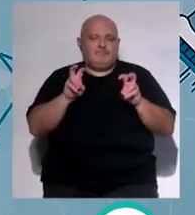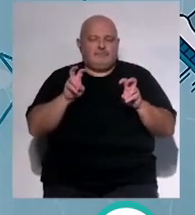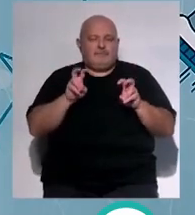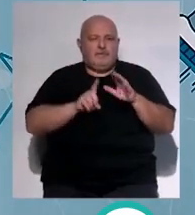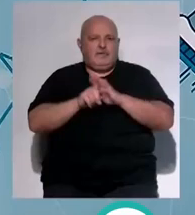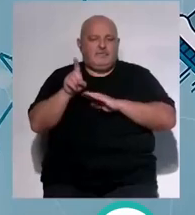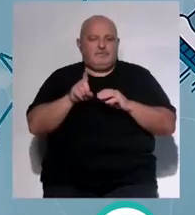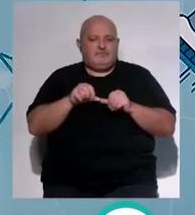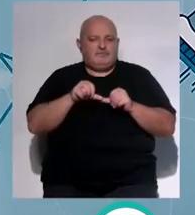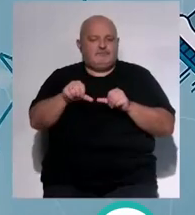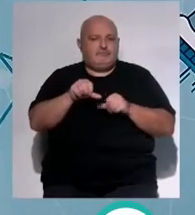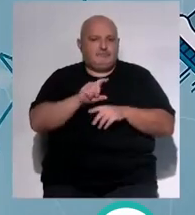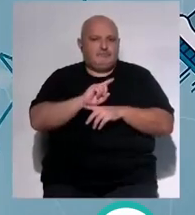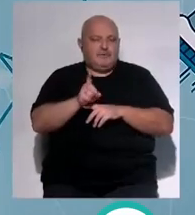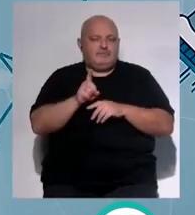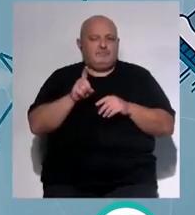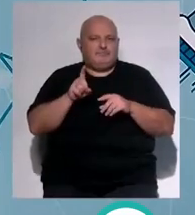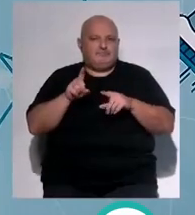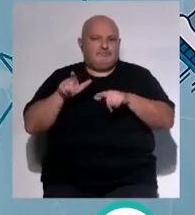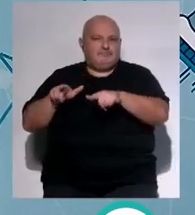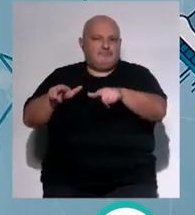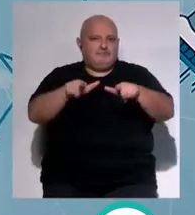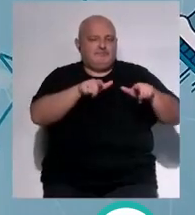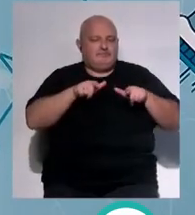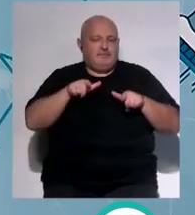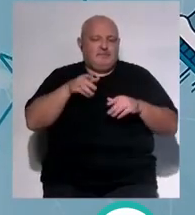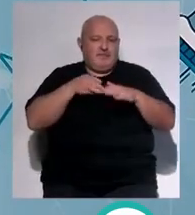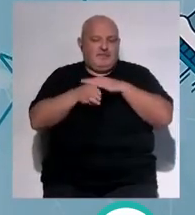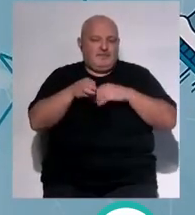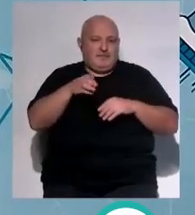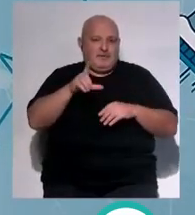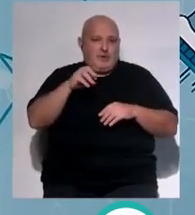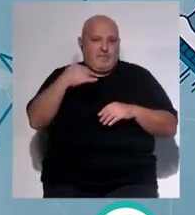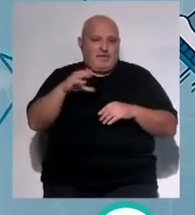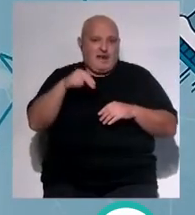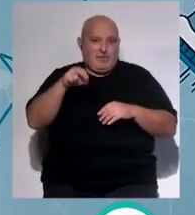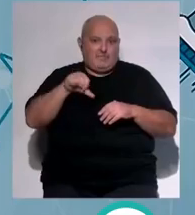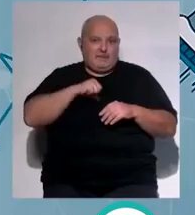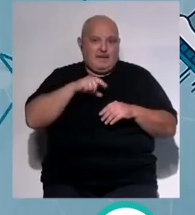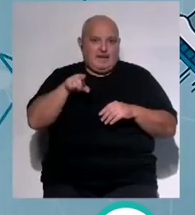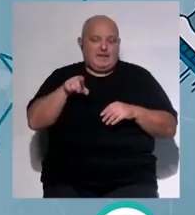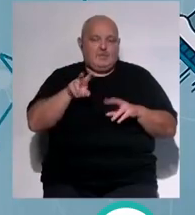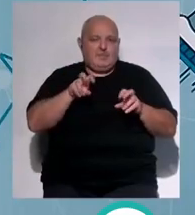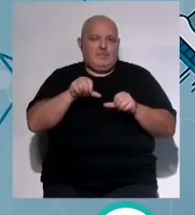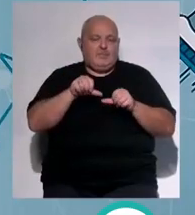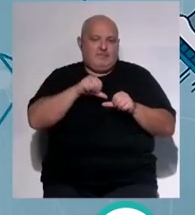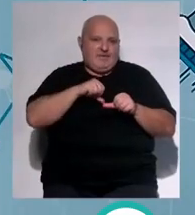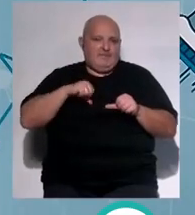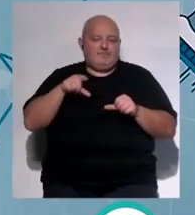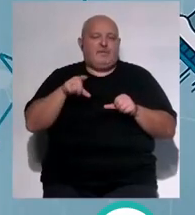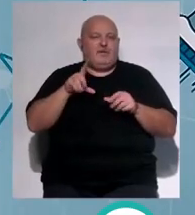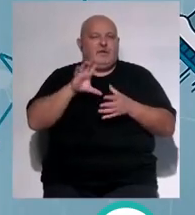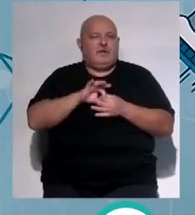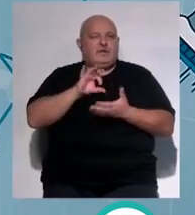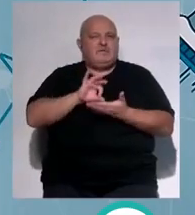desarrollo inmediato de las instalaciones de López Cano en la ciudad de Cádiz y estamos en concreto hablando